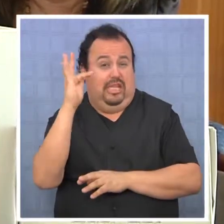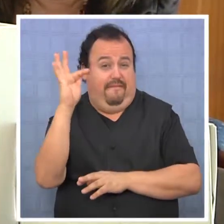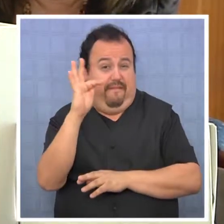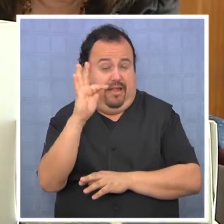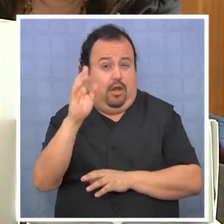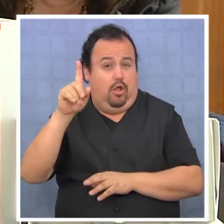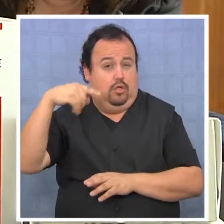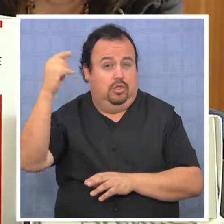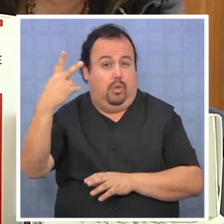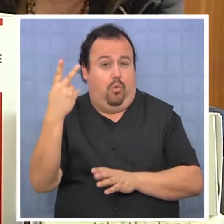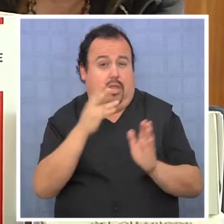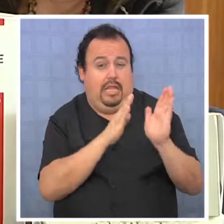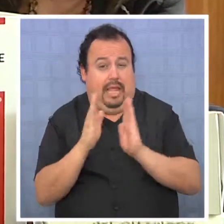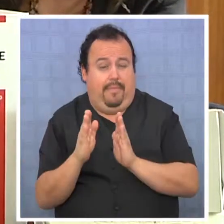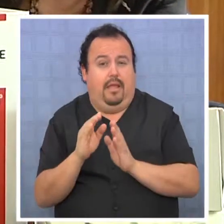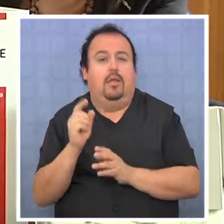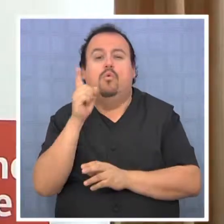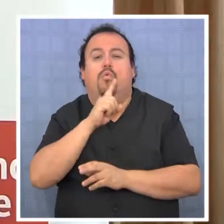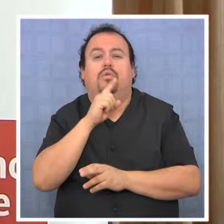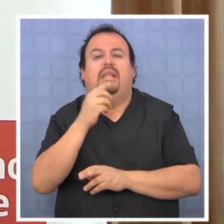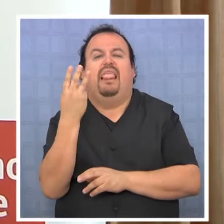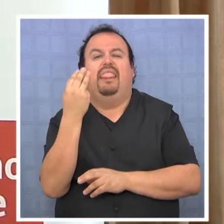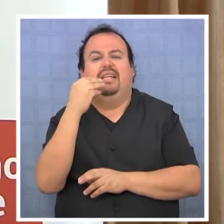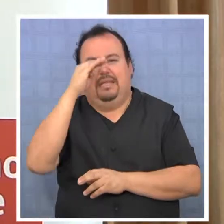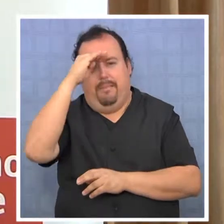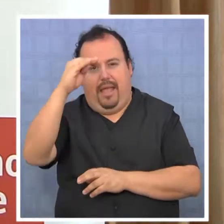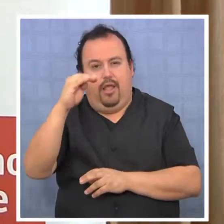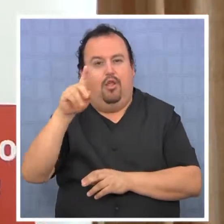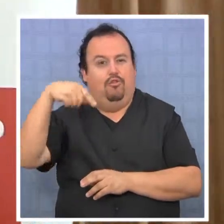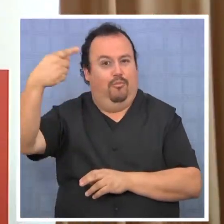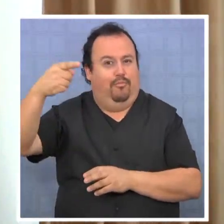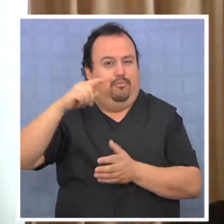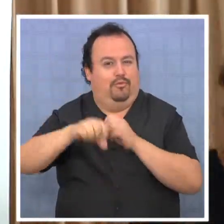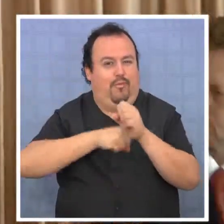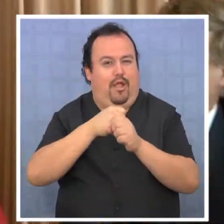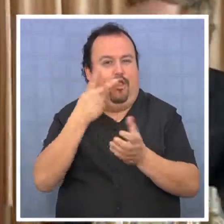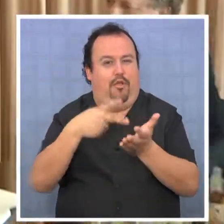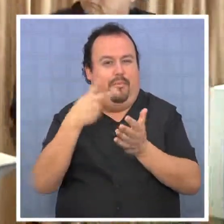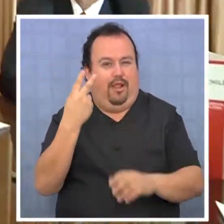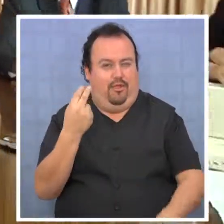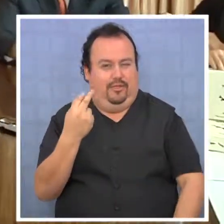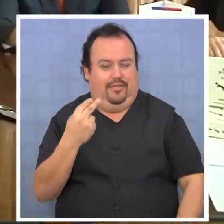de febrero en la segunda y la última es el 13 de mayo de 2012.